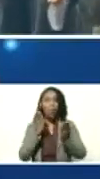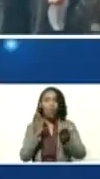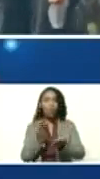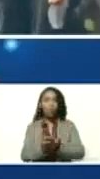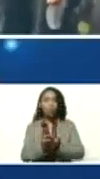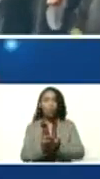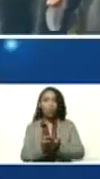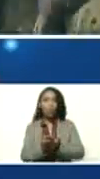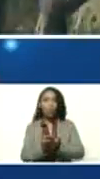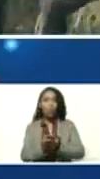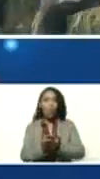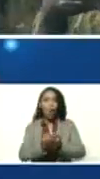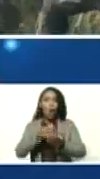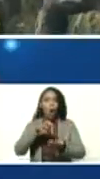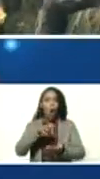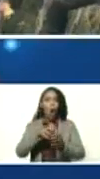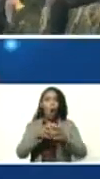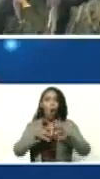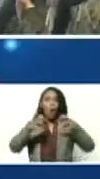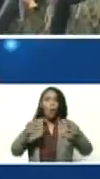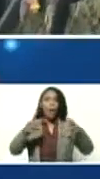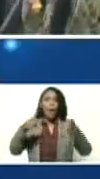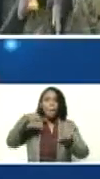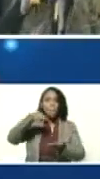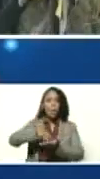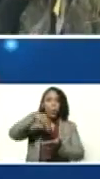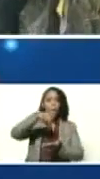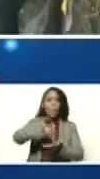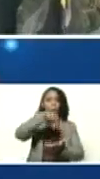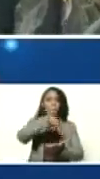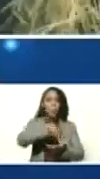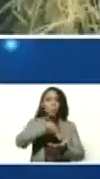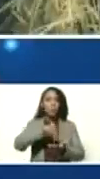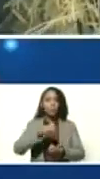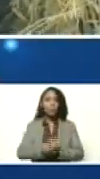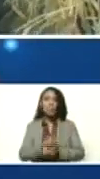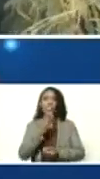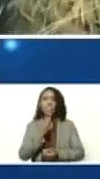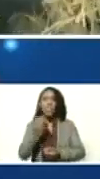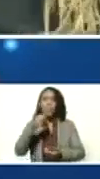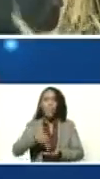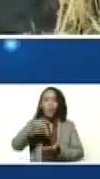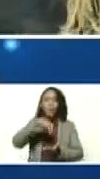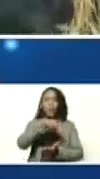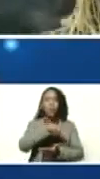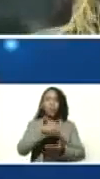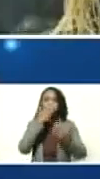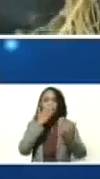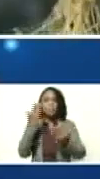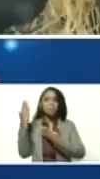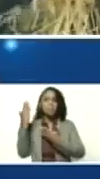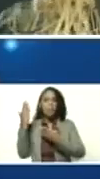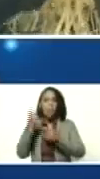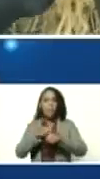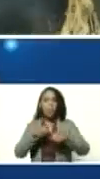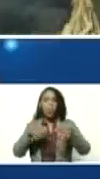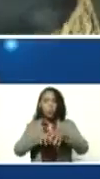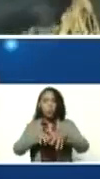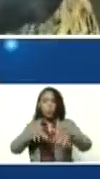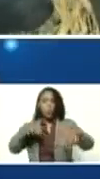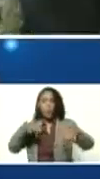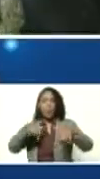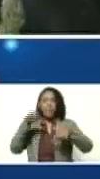ovejas y en cabras. Las mejores razas del mundo con un buen ganado creciendo en Venezuela.